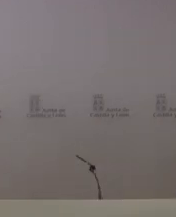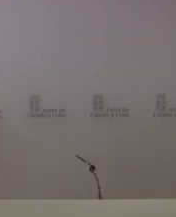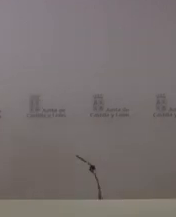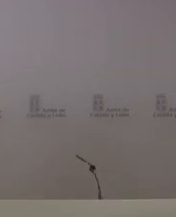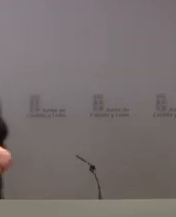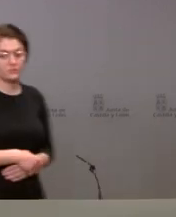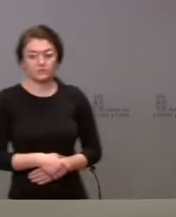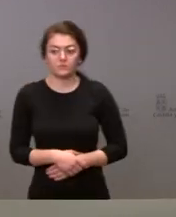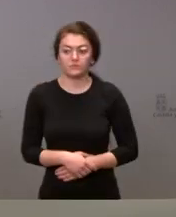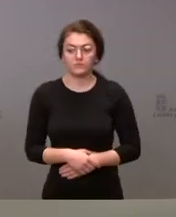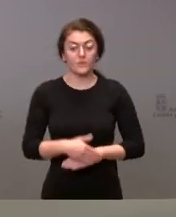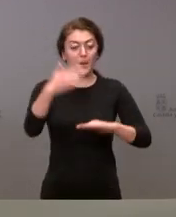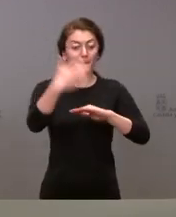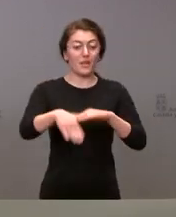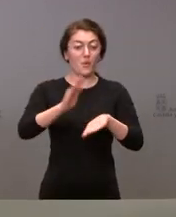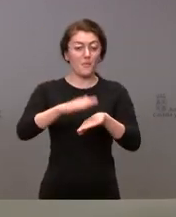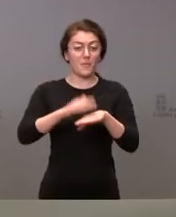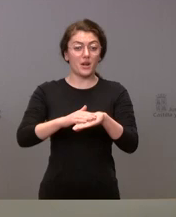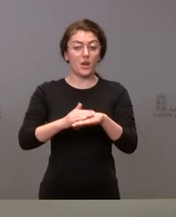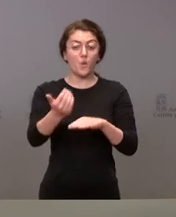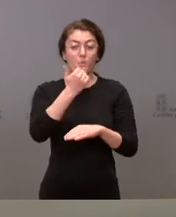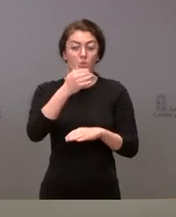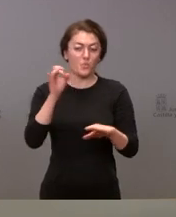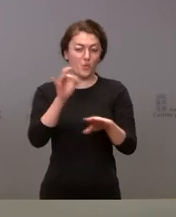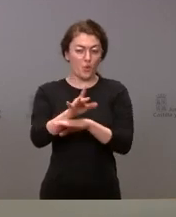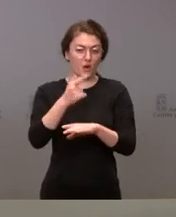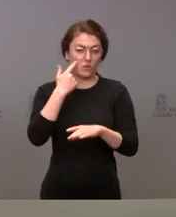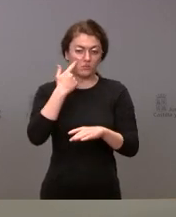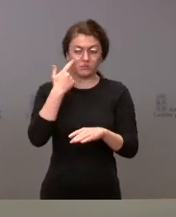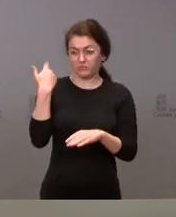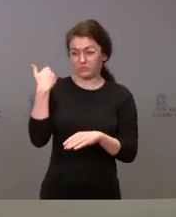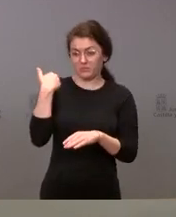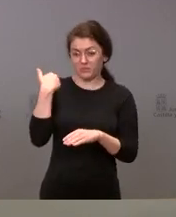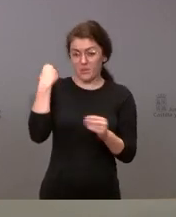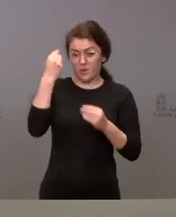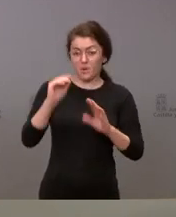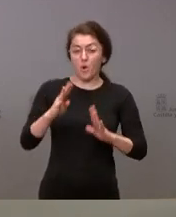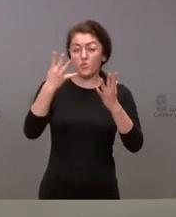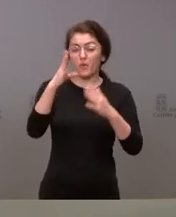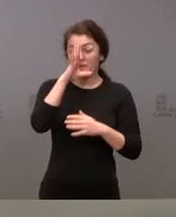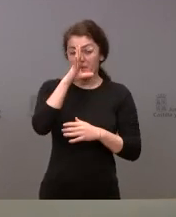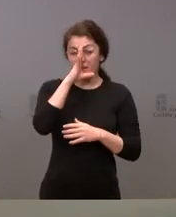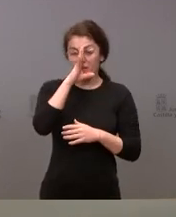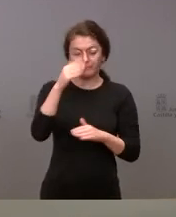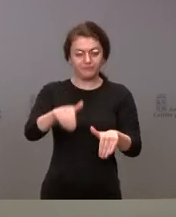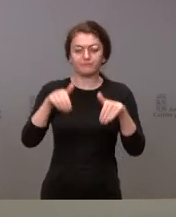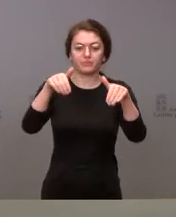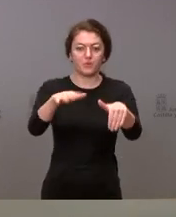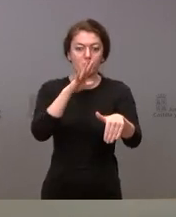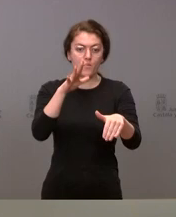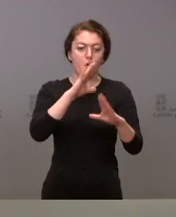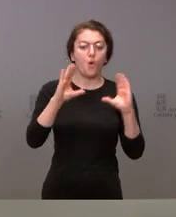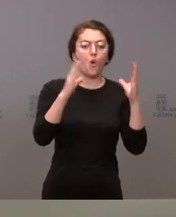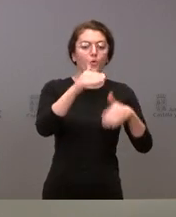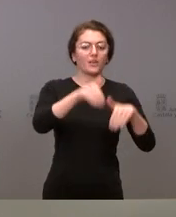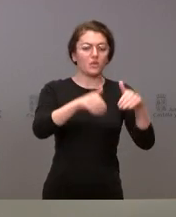depositar el voto por correo que inicialmente estaba previsto que finalizara el 9 de febrero ha sido prorrogado por acuerdo de la Junta